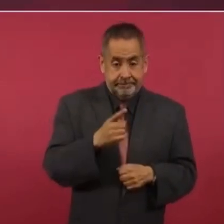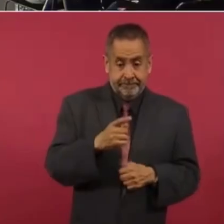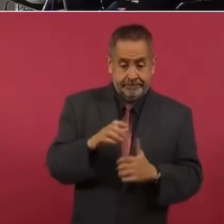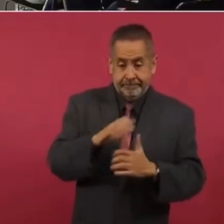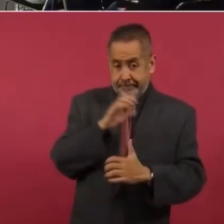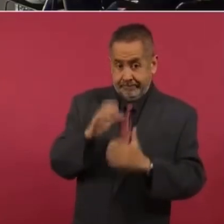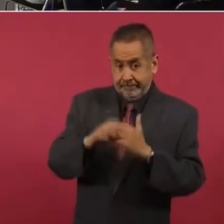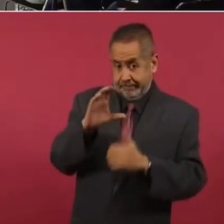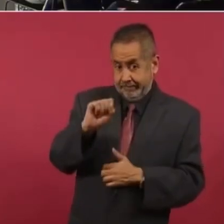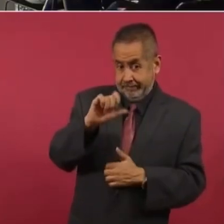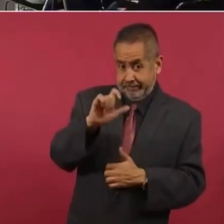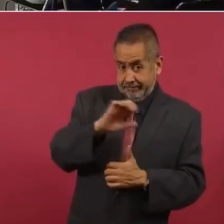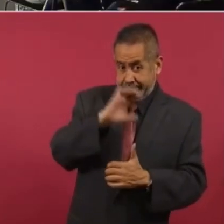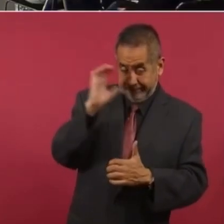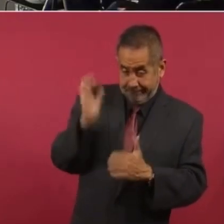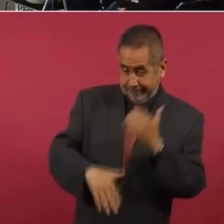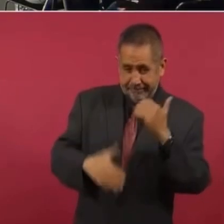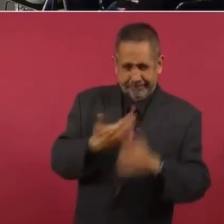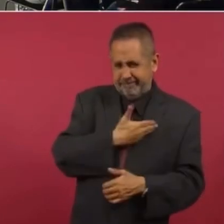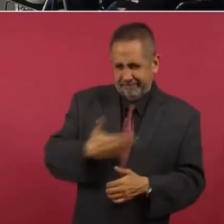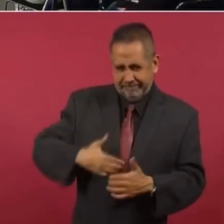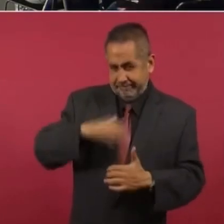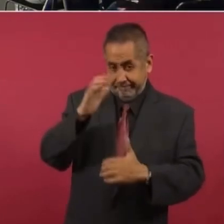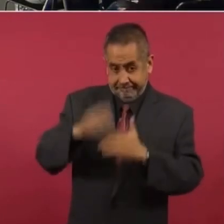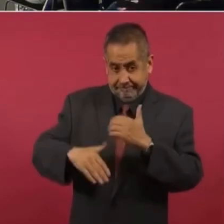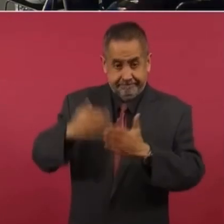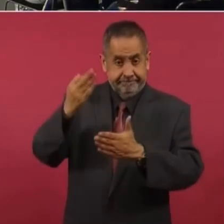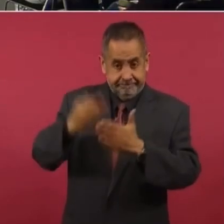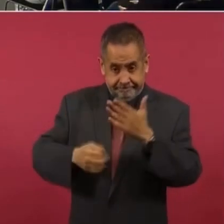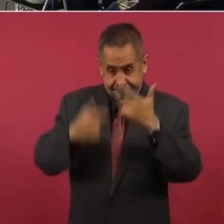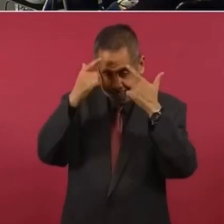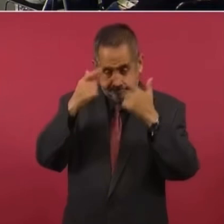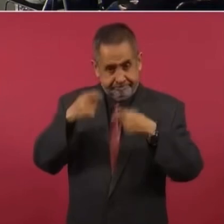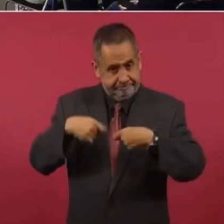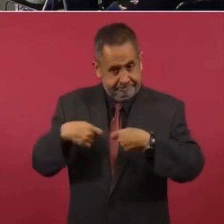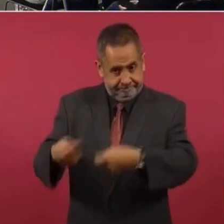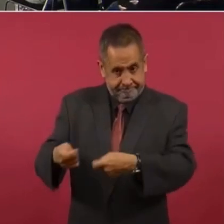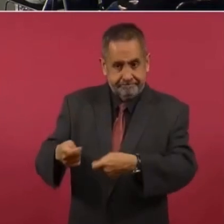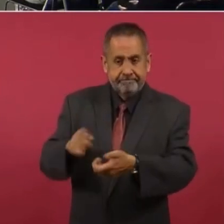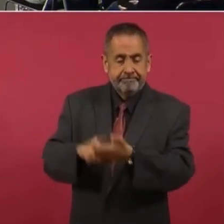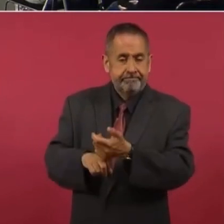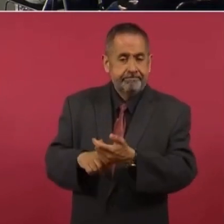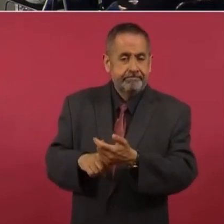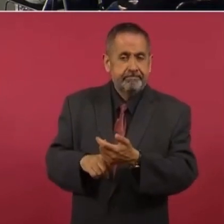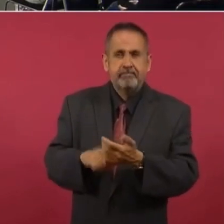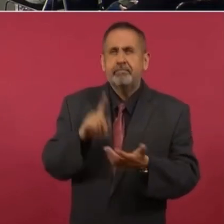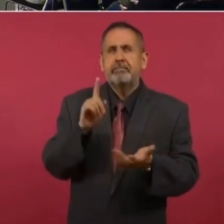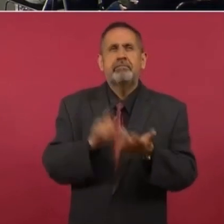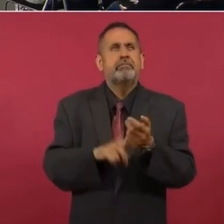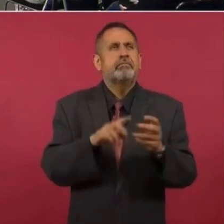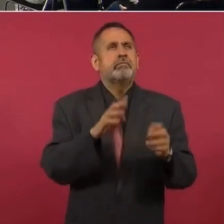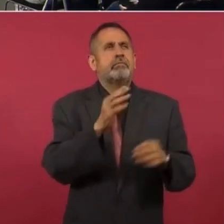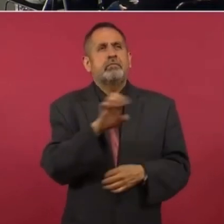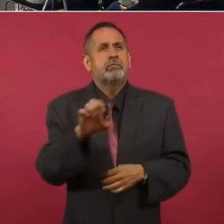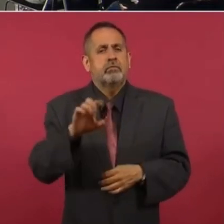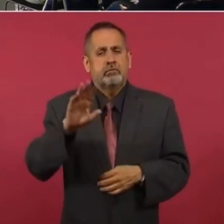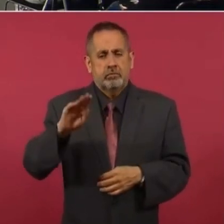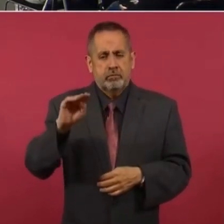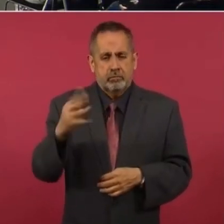en 1994,